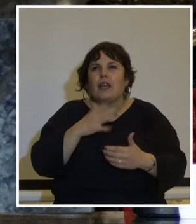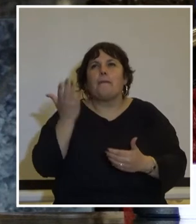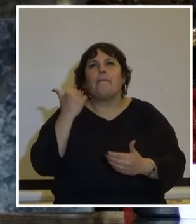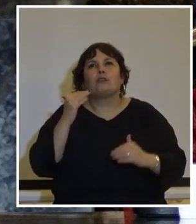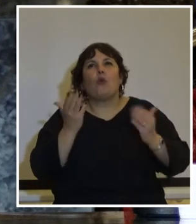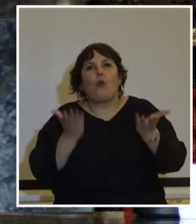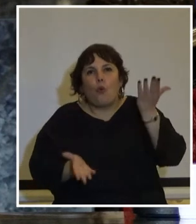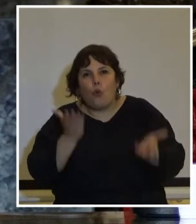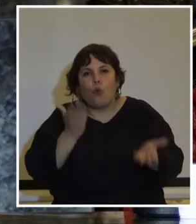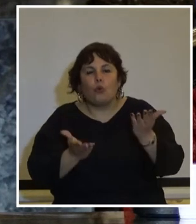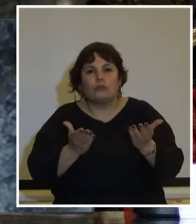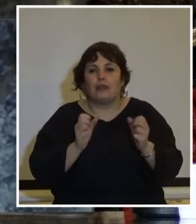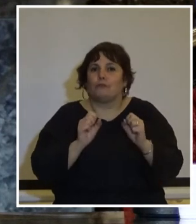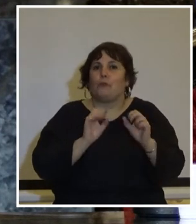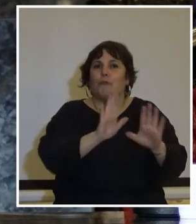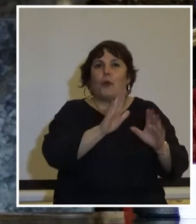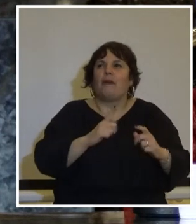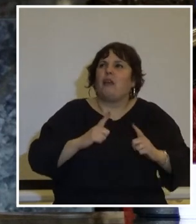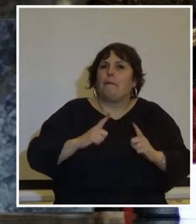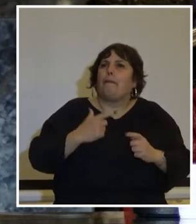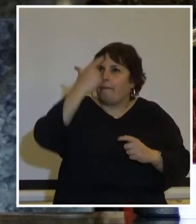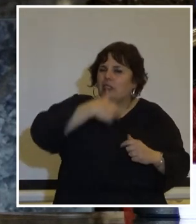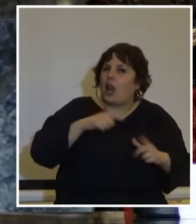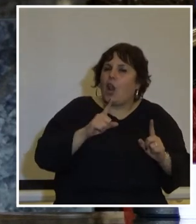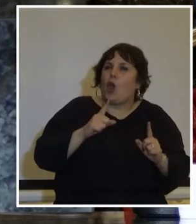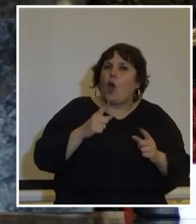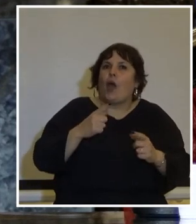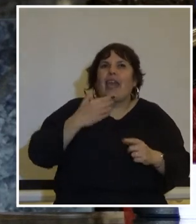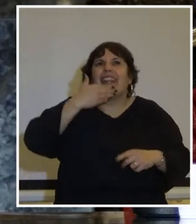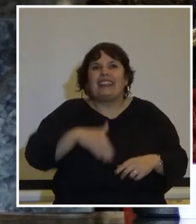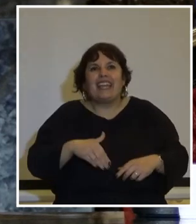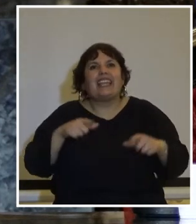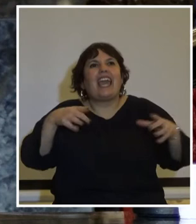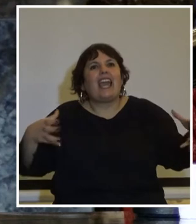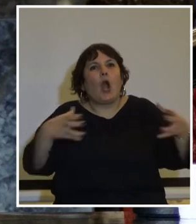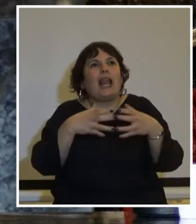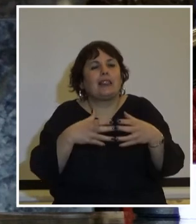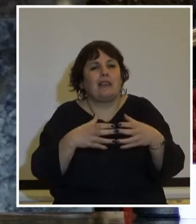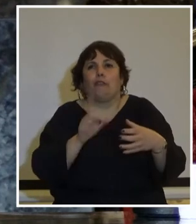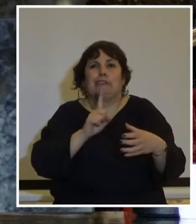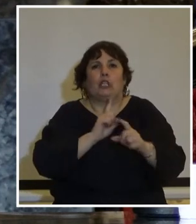justa a sus propias aspiraciones personales porque entendieron que esto es colectivo o no es